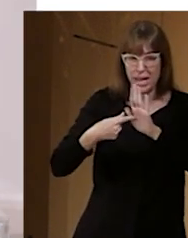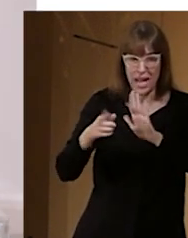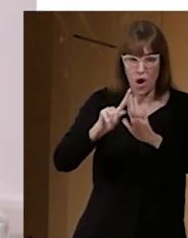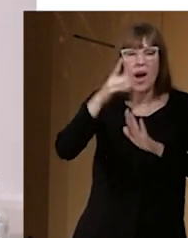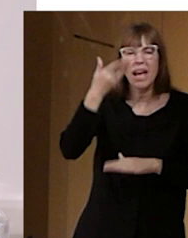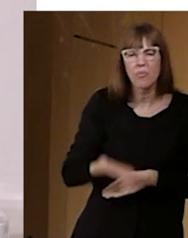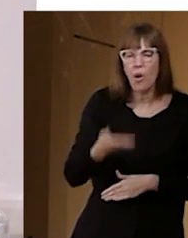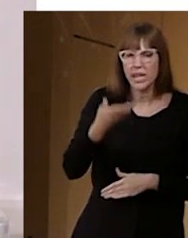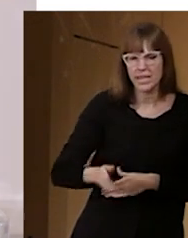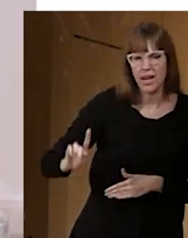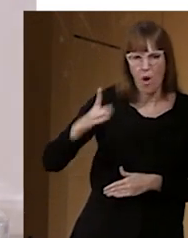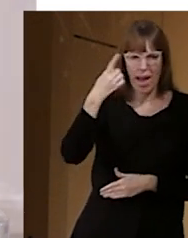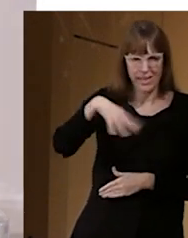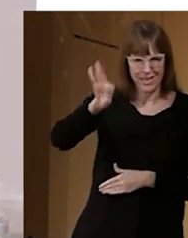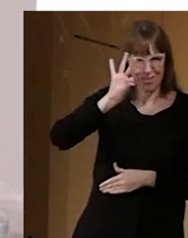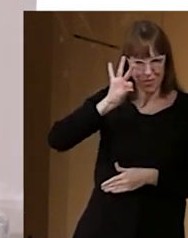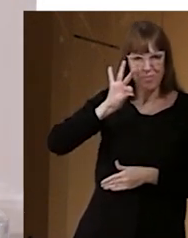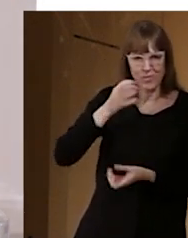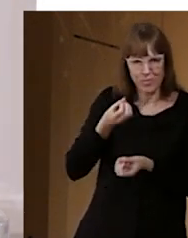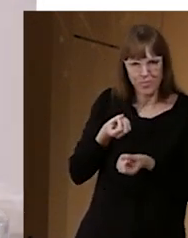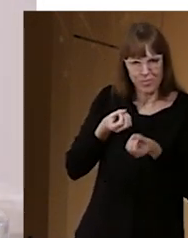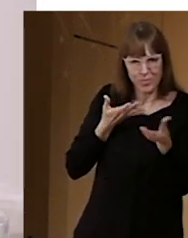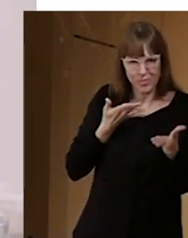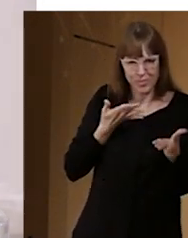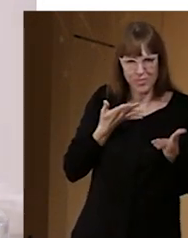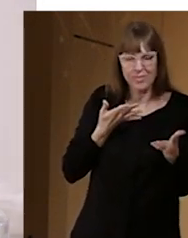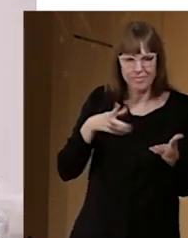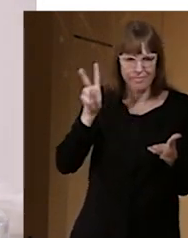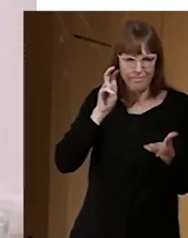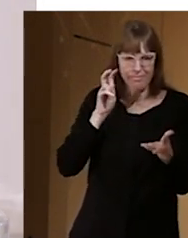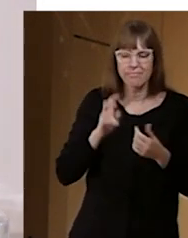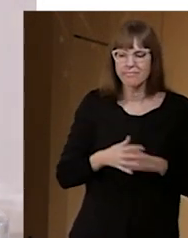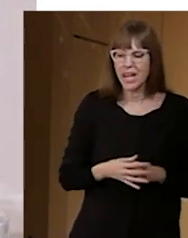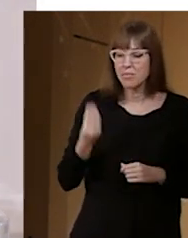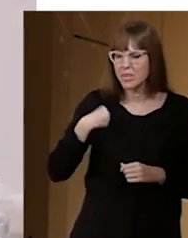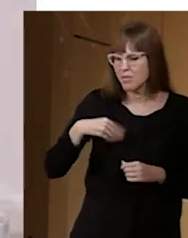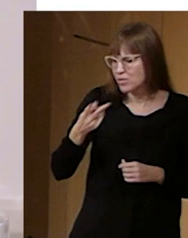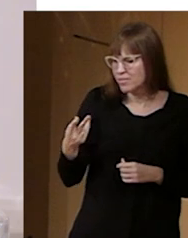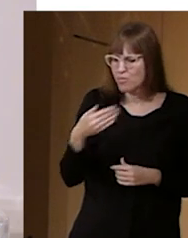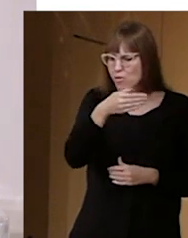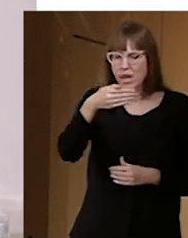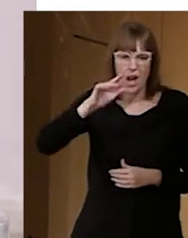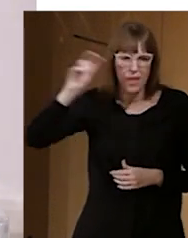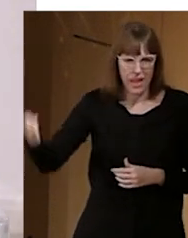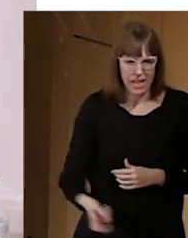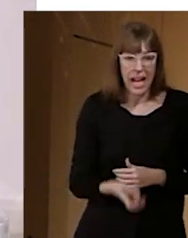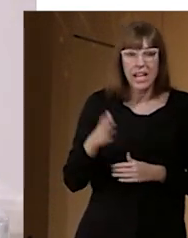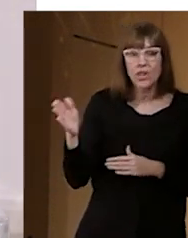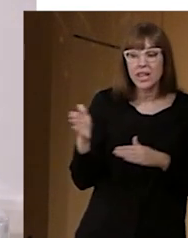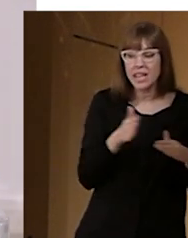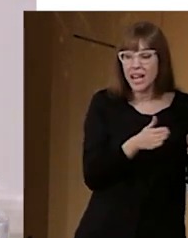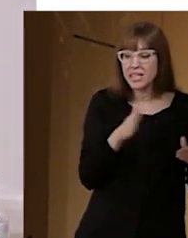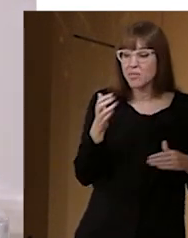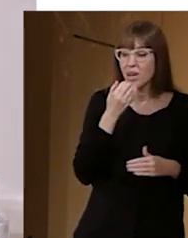relevante y lo mismo pasa con piezas museísticas o etcétera, ¿vale? Entonces, en el caso de eventos en vivo,